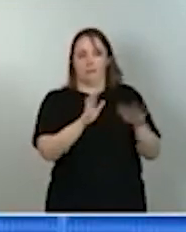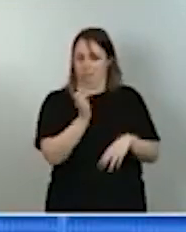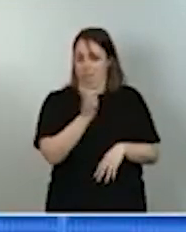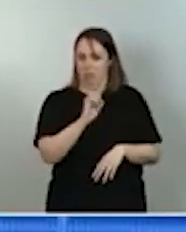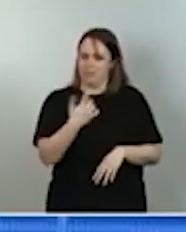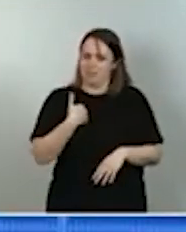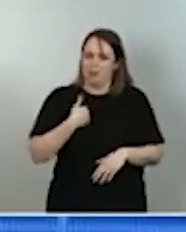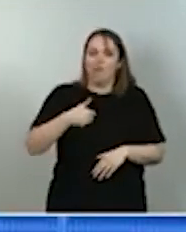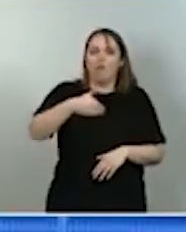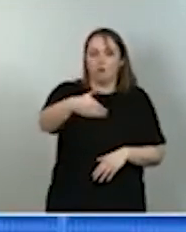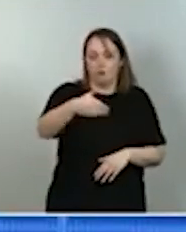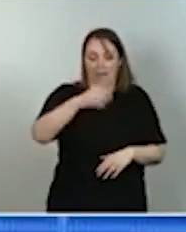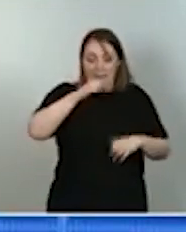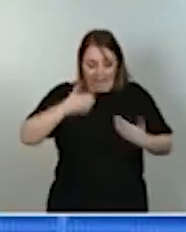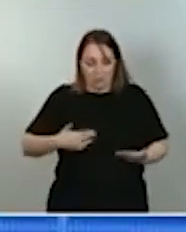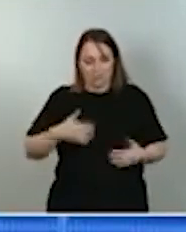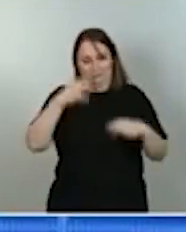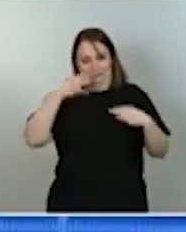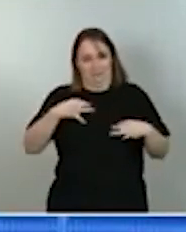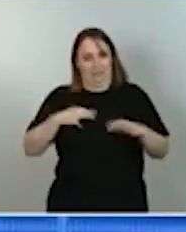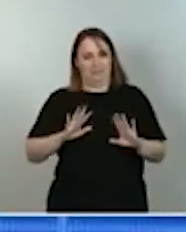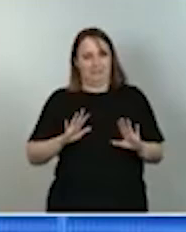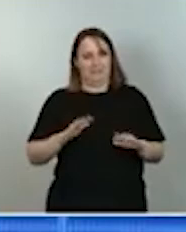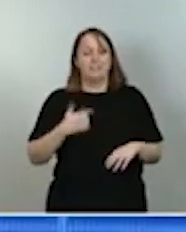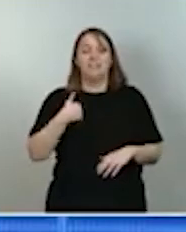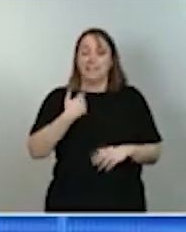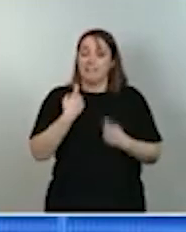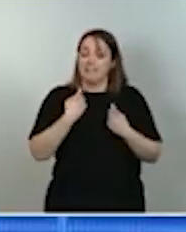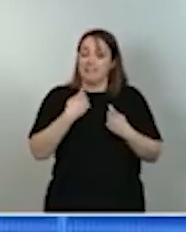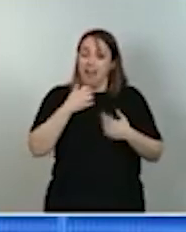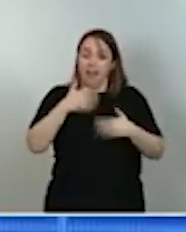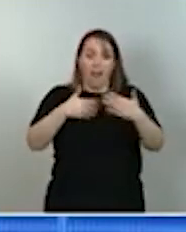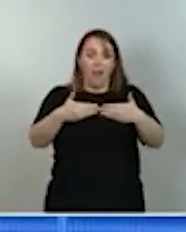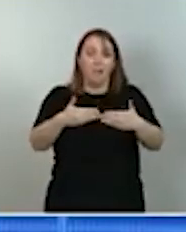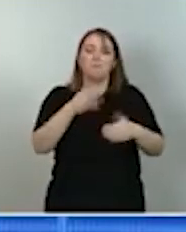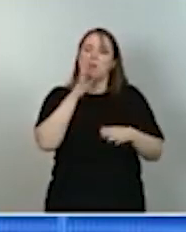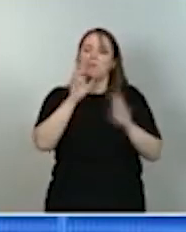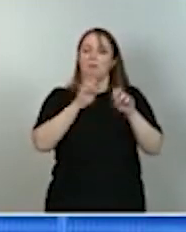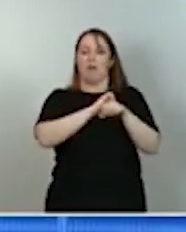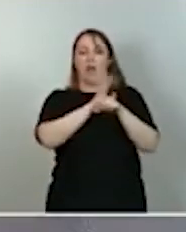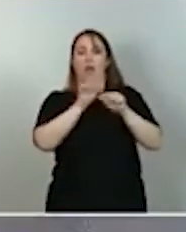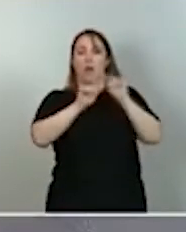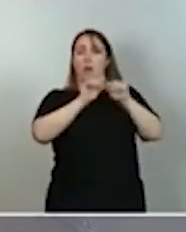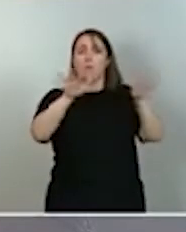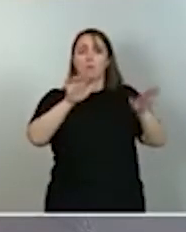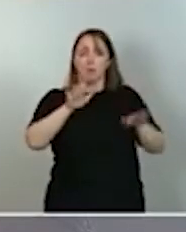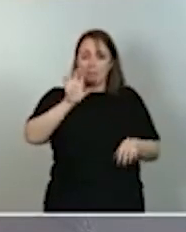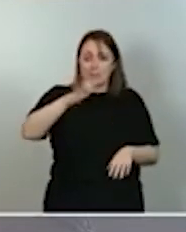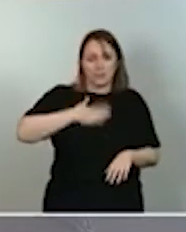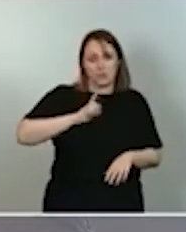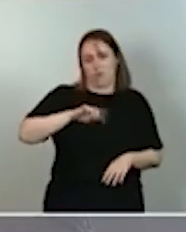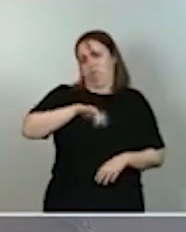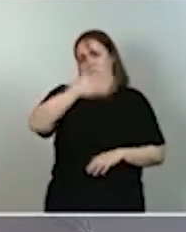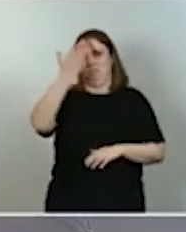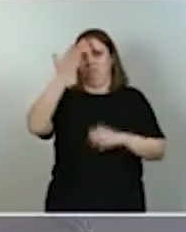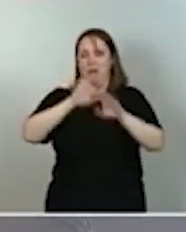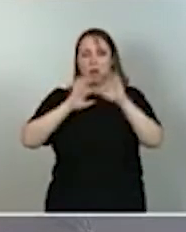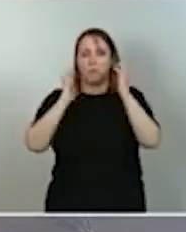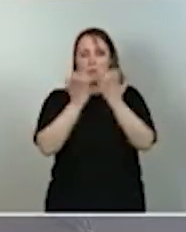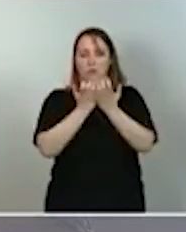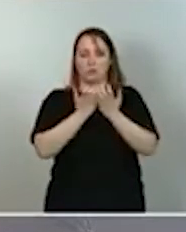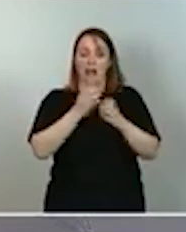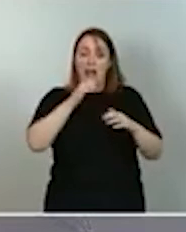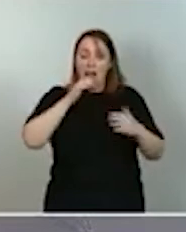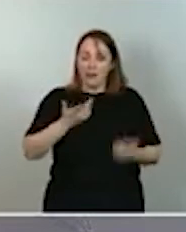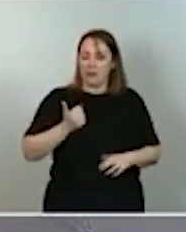además, se está acelerando como consecuencia de la pandemia en todo el mundo. Nuestro país tiene una oportunidad única para,